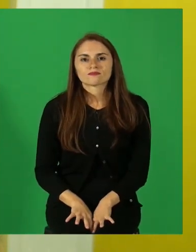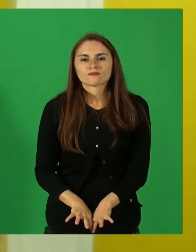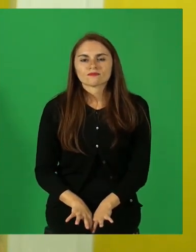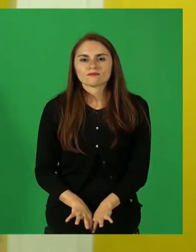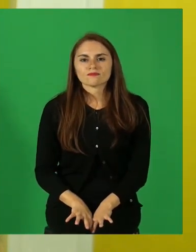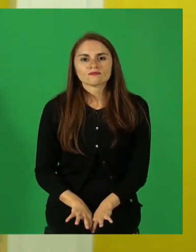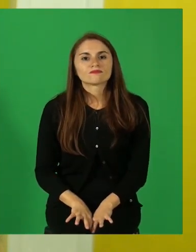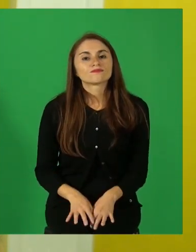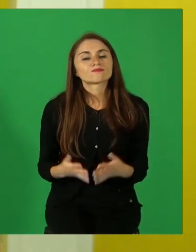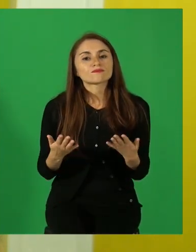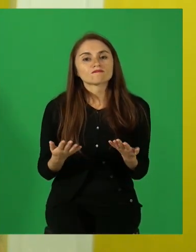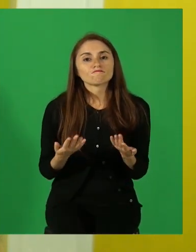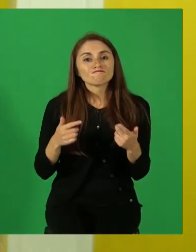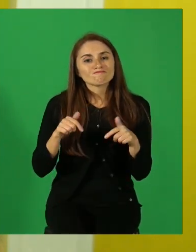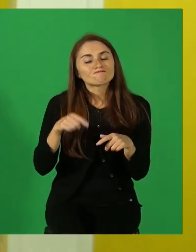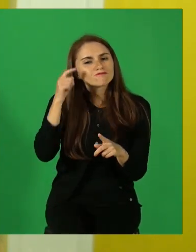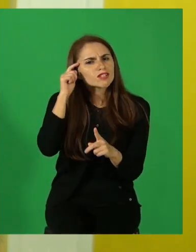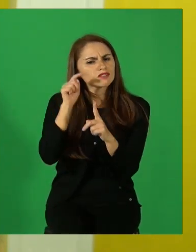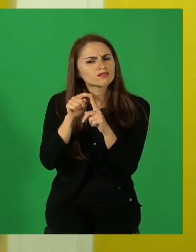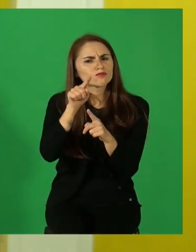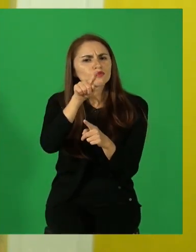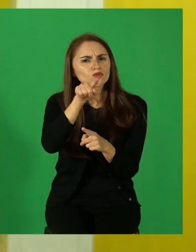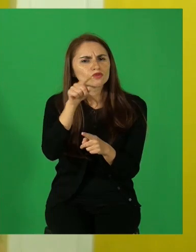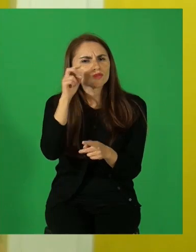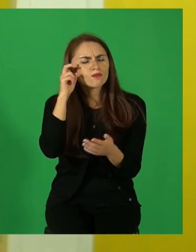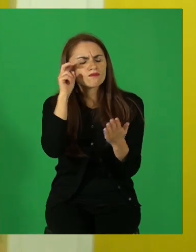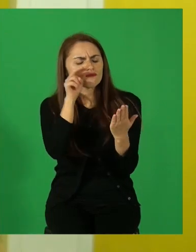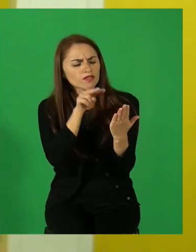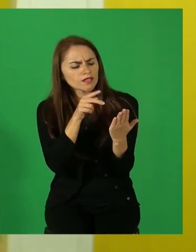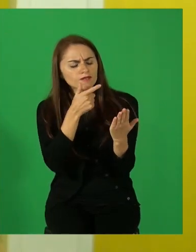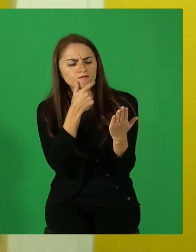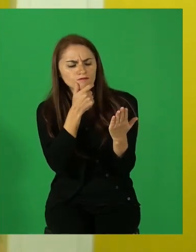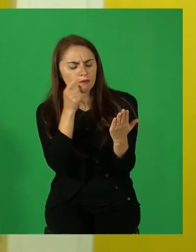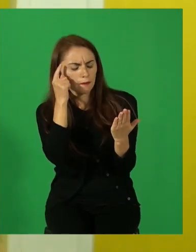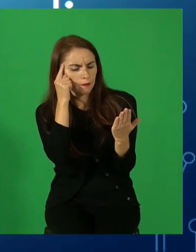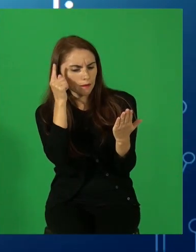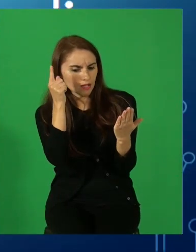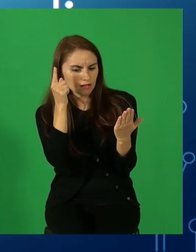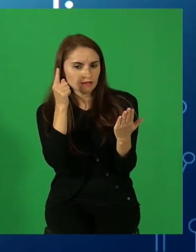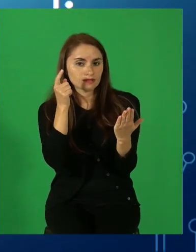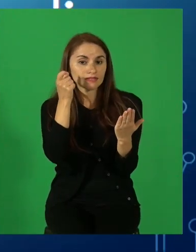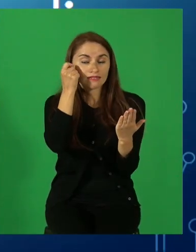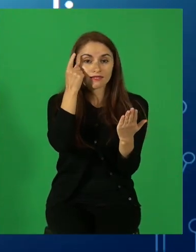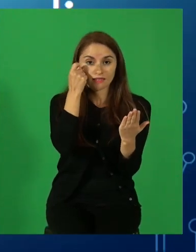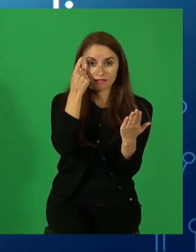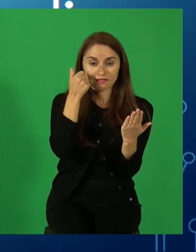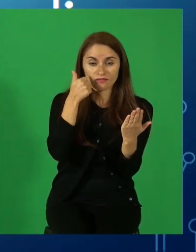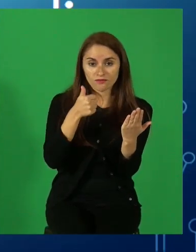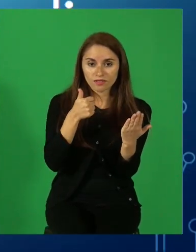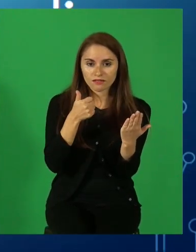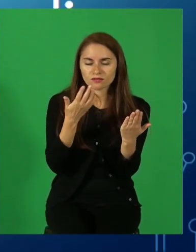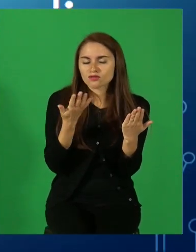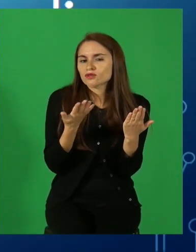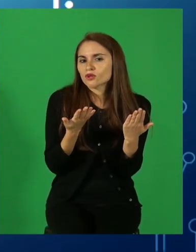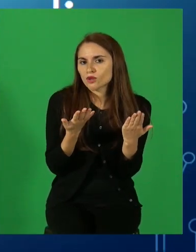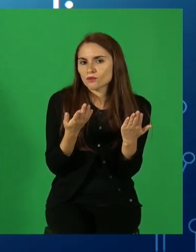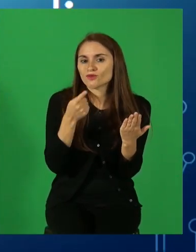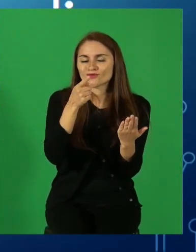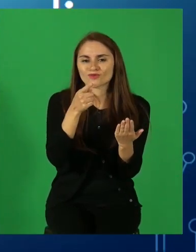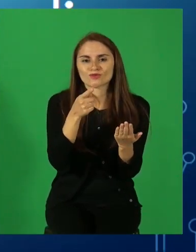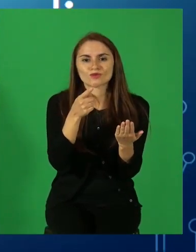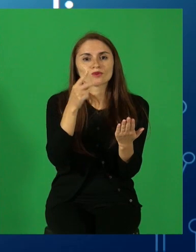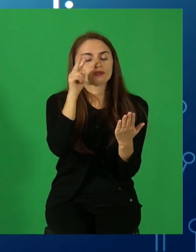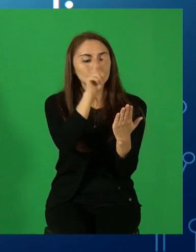Como el objetivo es que tú analices y comprendas mejor lo que estás leyendo, para comprender una narración, debes